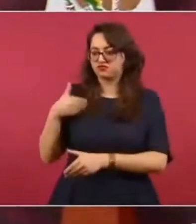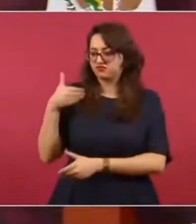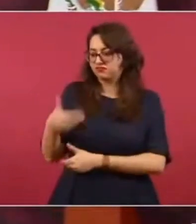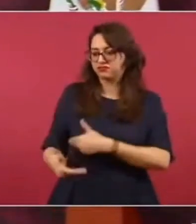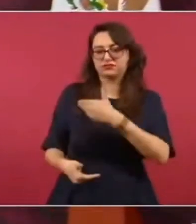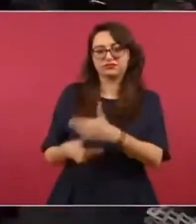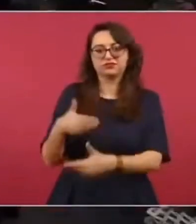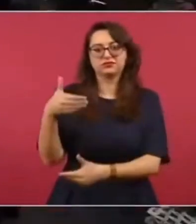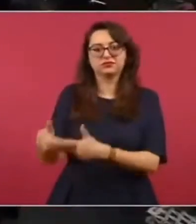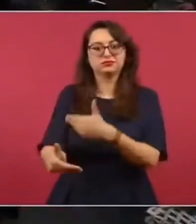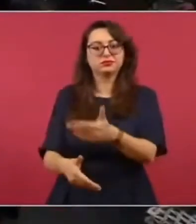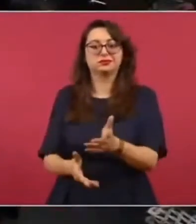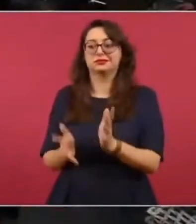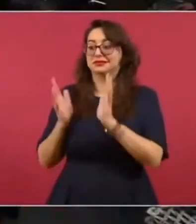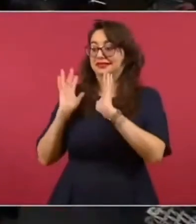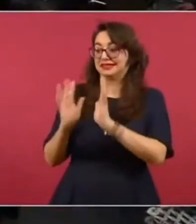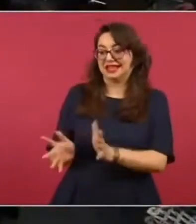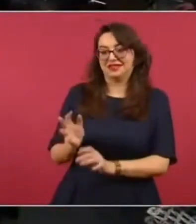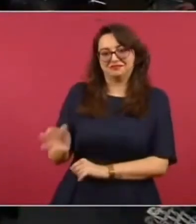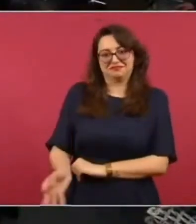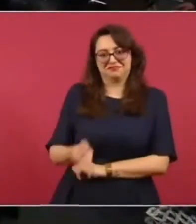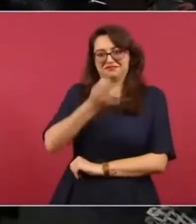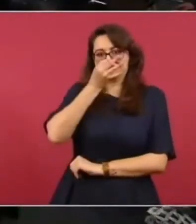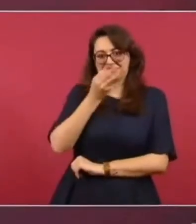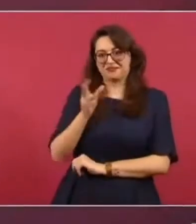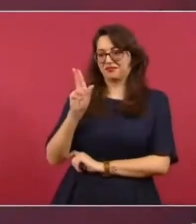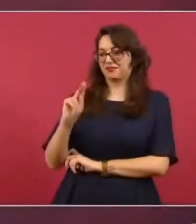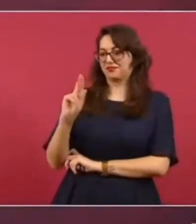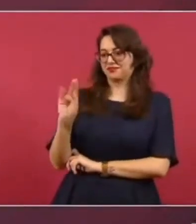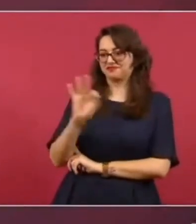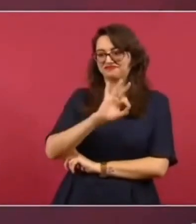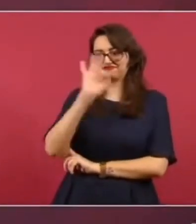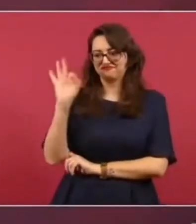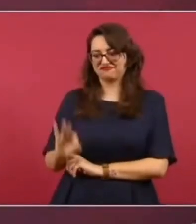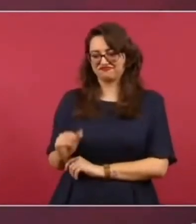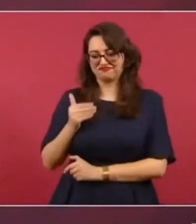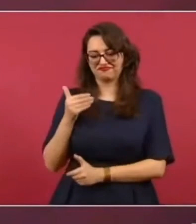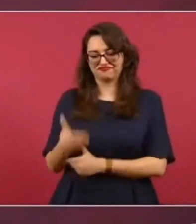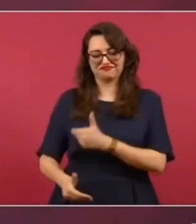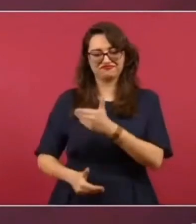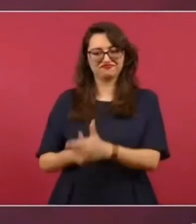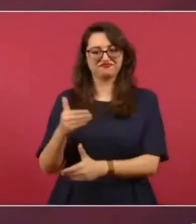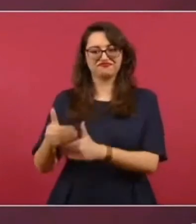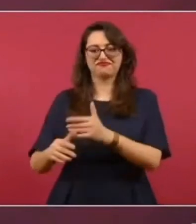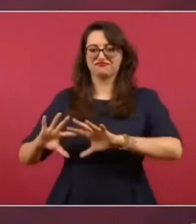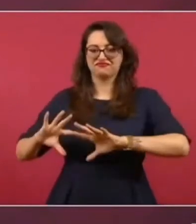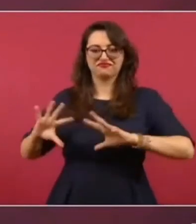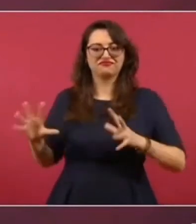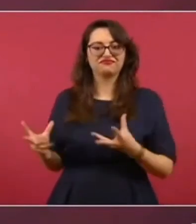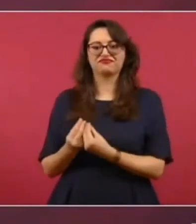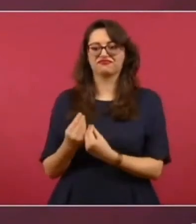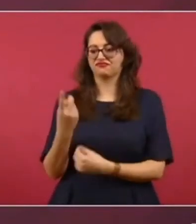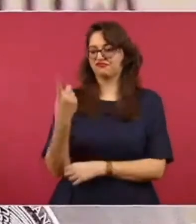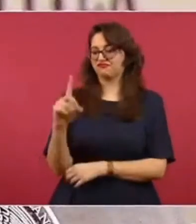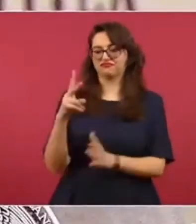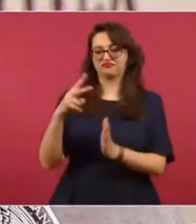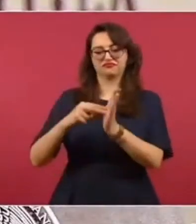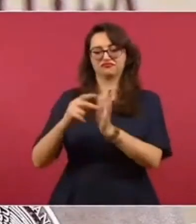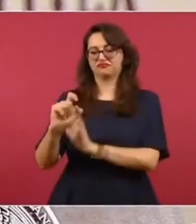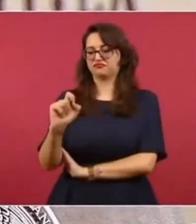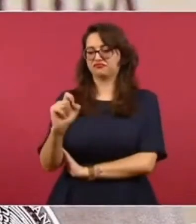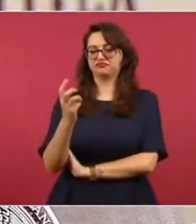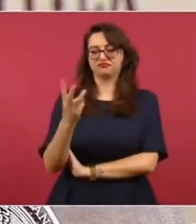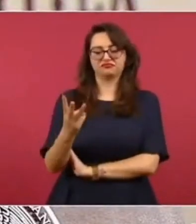presenta pues prácticamente en su conjunto un 80% de avance y que debe de estar terminado en diciembre del